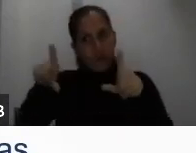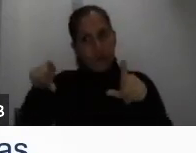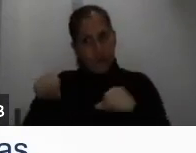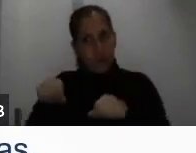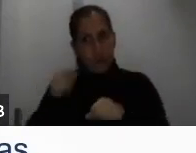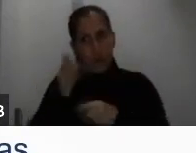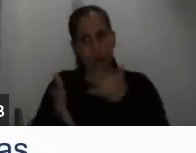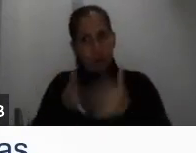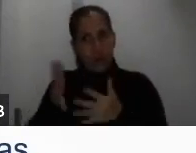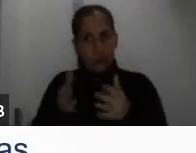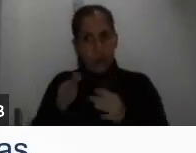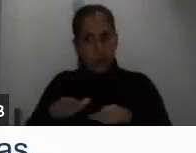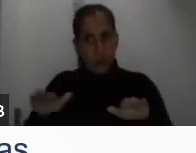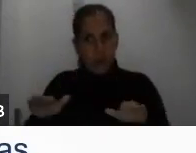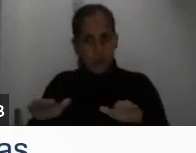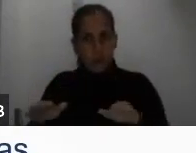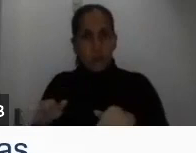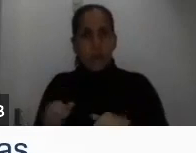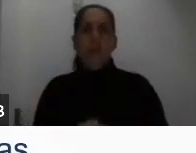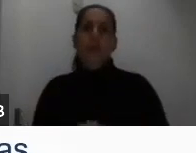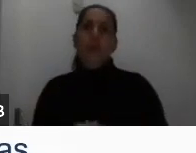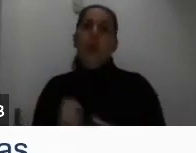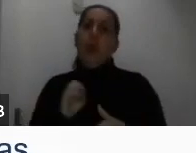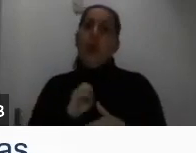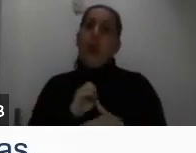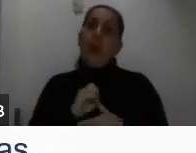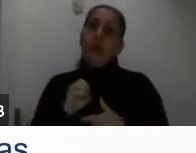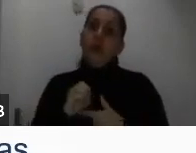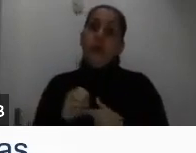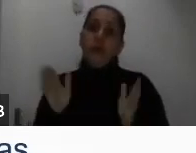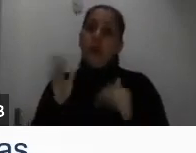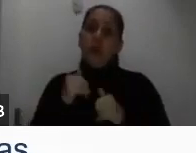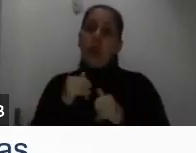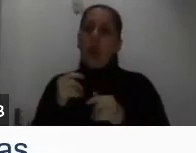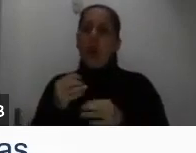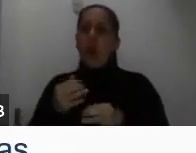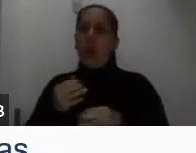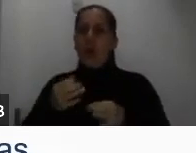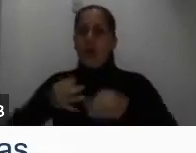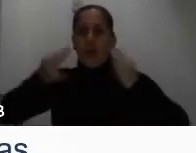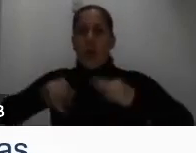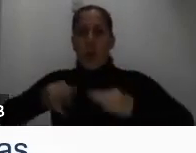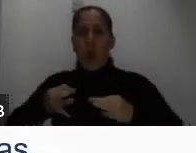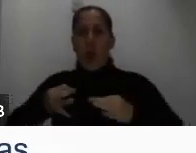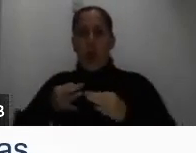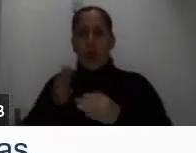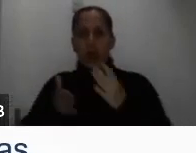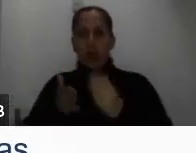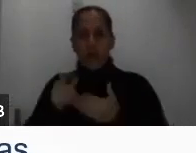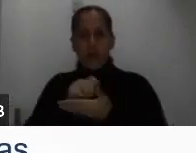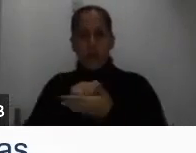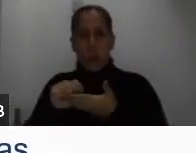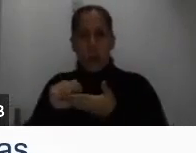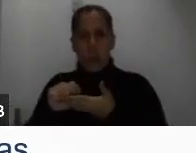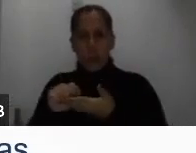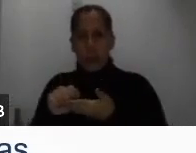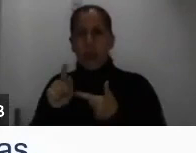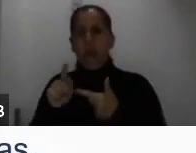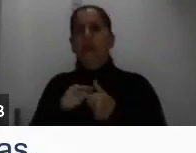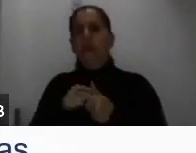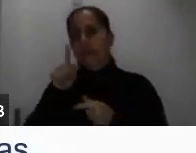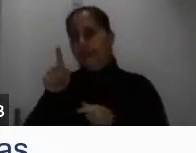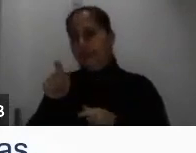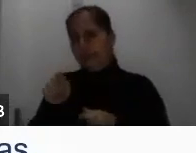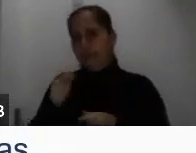y en caso de que no sea con una guardería formal, vamos a necesitar una